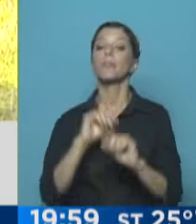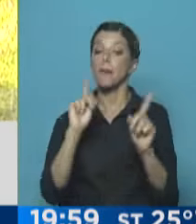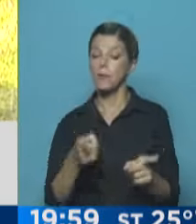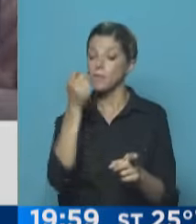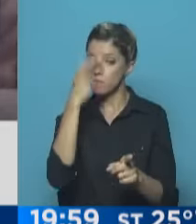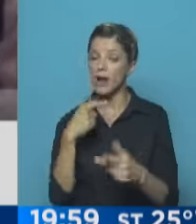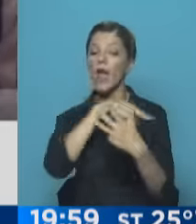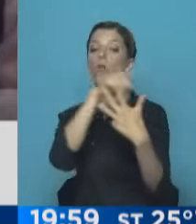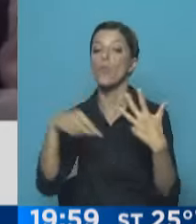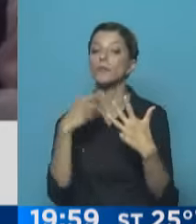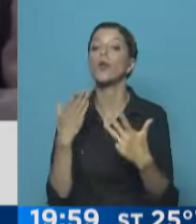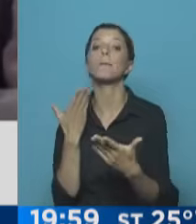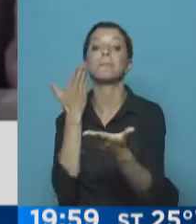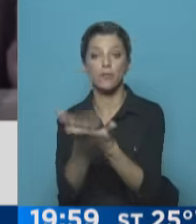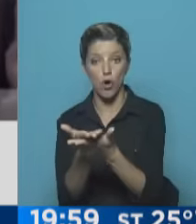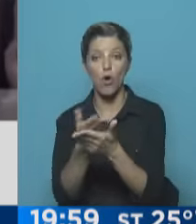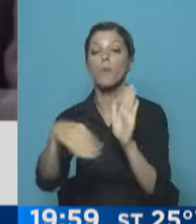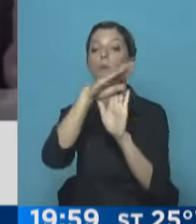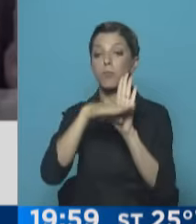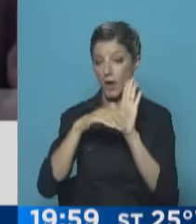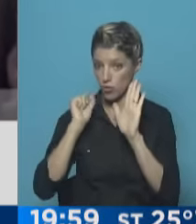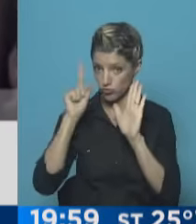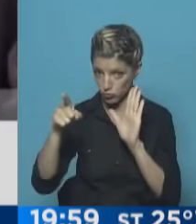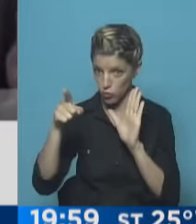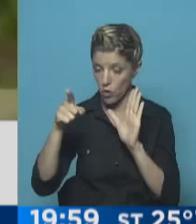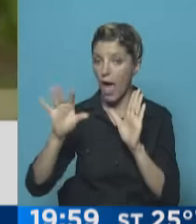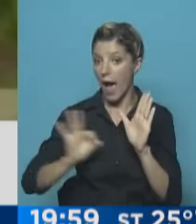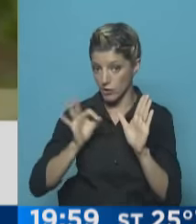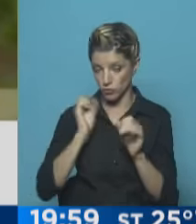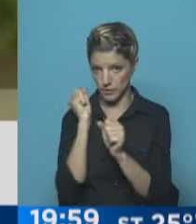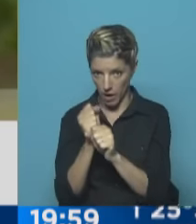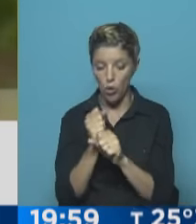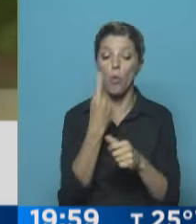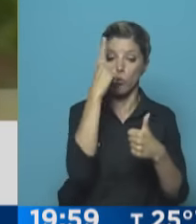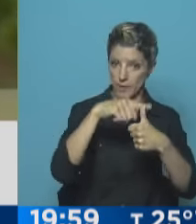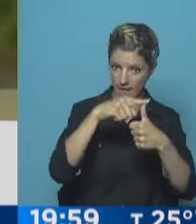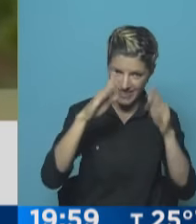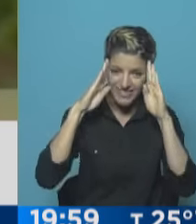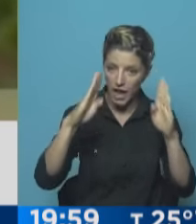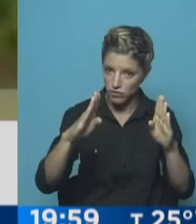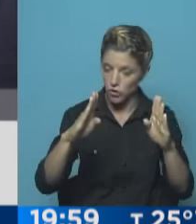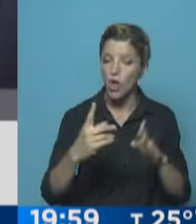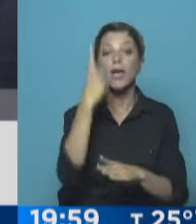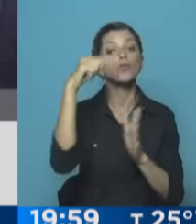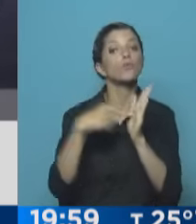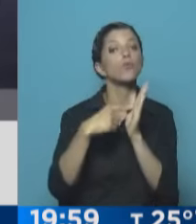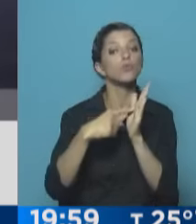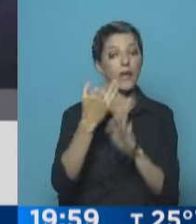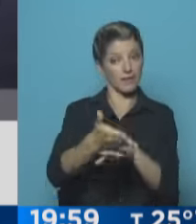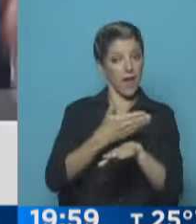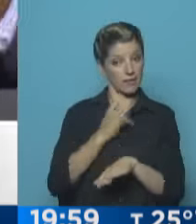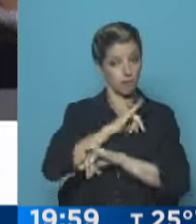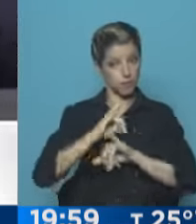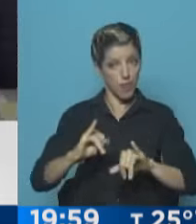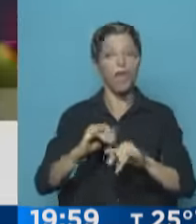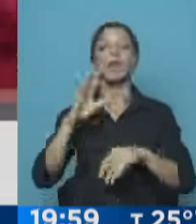cuatro indicaciones que pidió como regla de gestión. Dedicación, a la que vinculó con uno de los ejes enunciados, que es